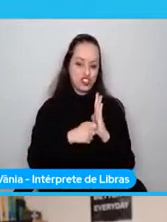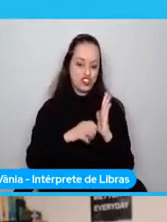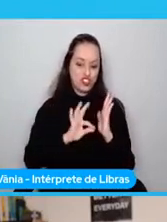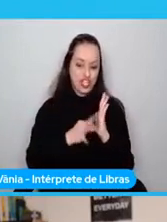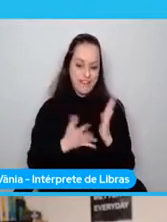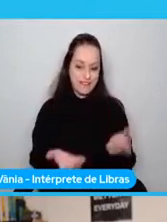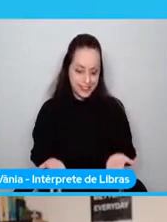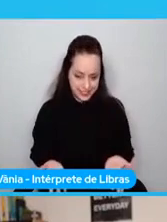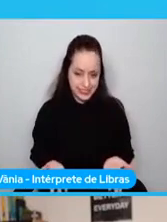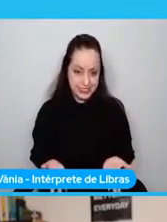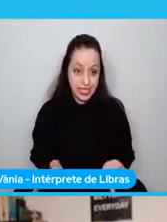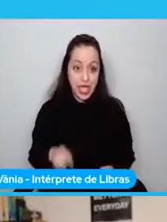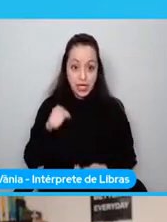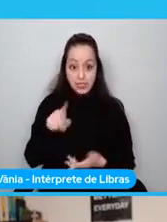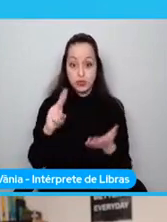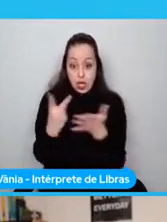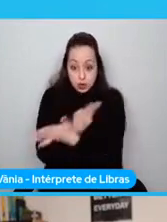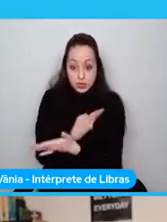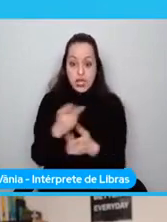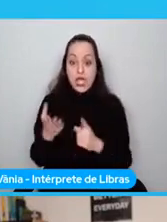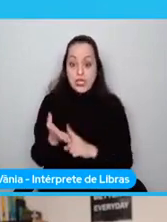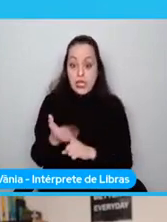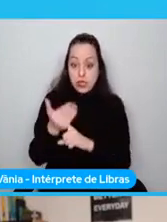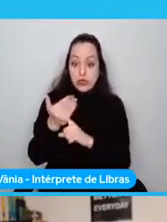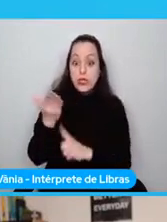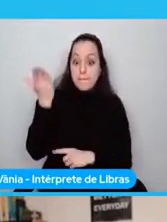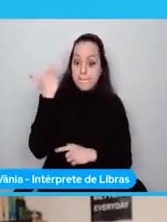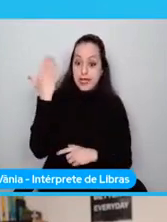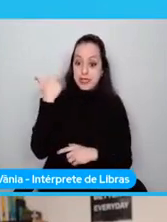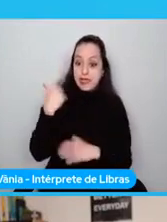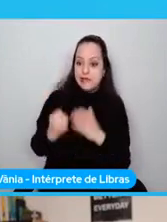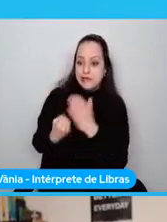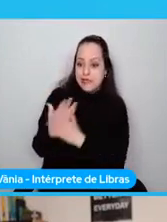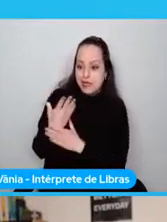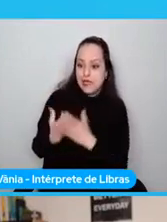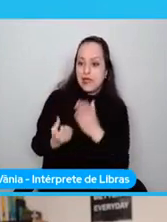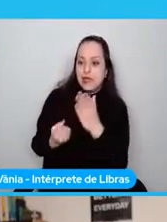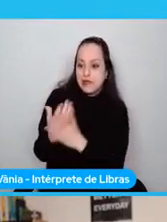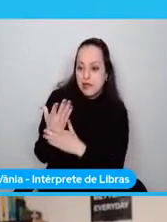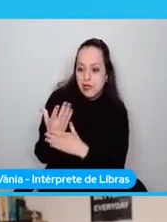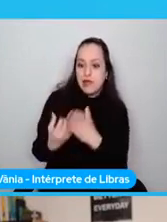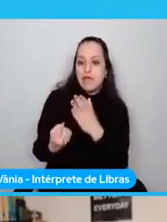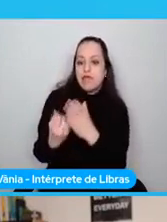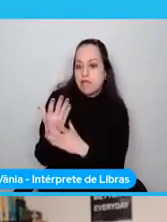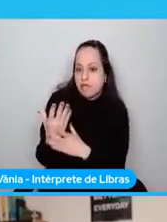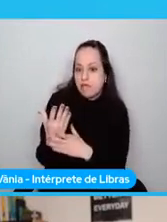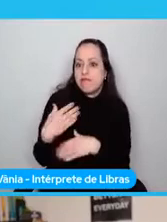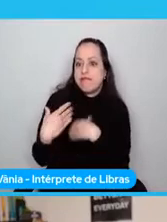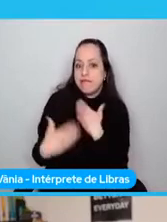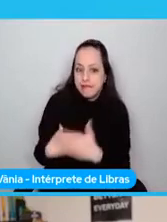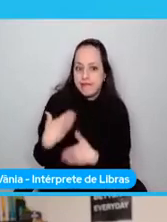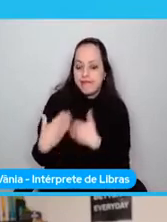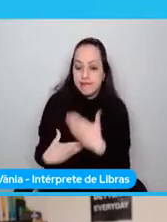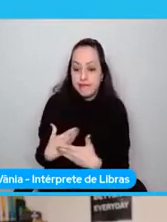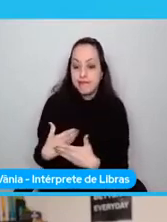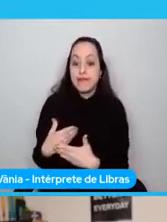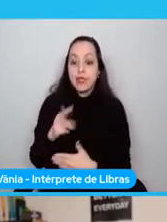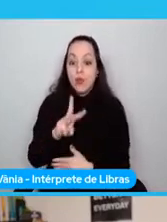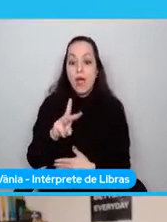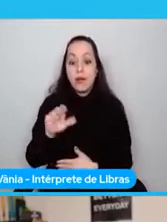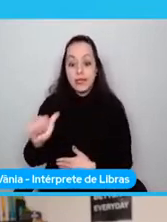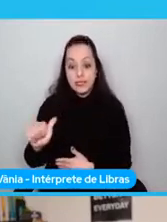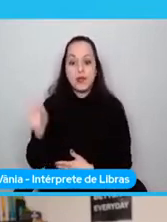causó que esas tecnologías que salieron en el pasado intentando hacer lo mismo que está buscando hacer WebAssembly